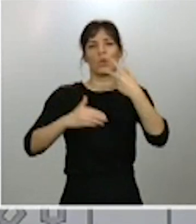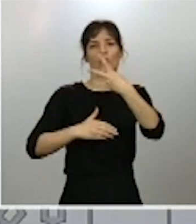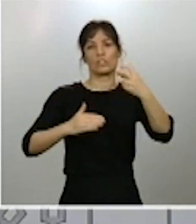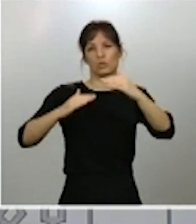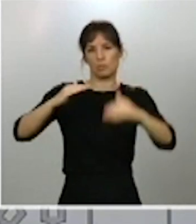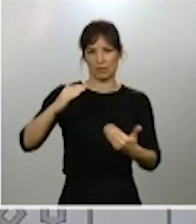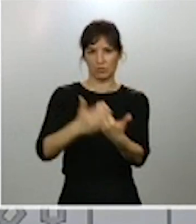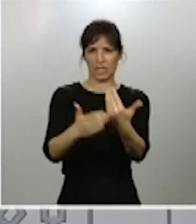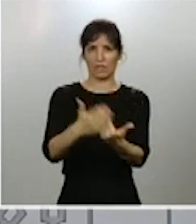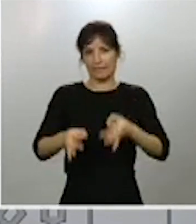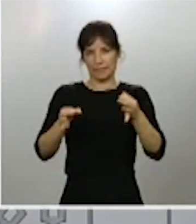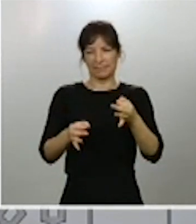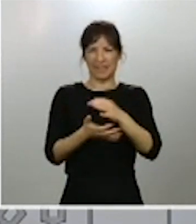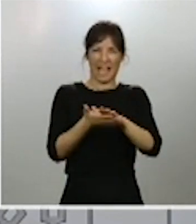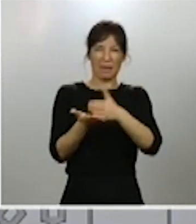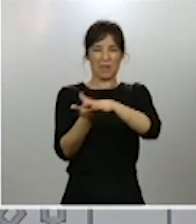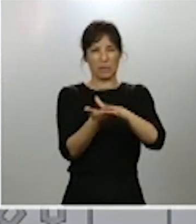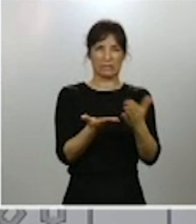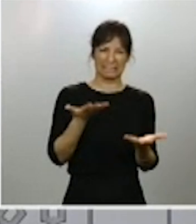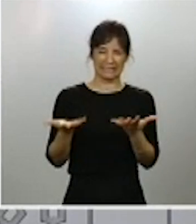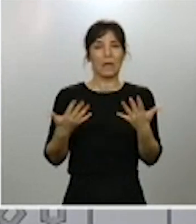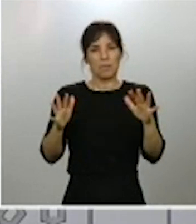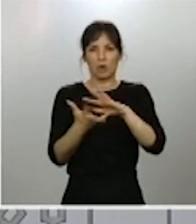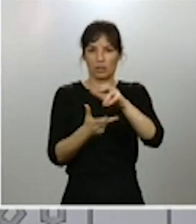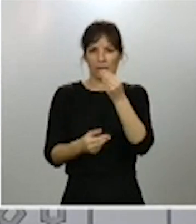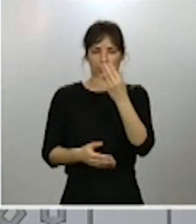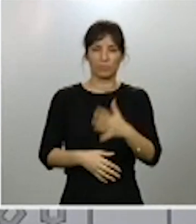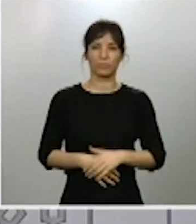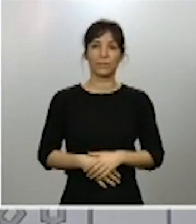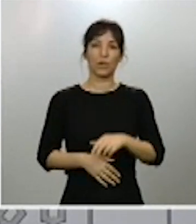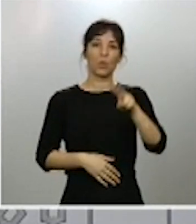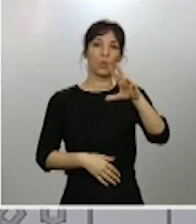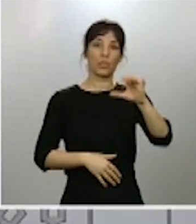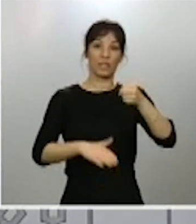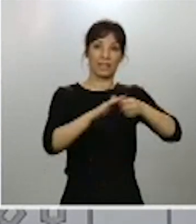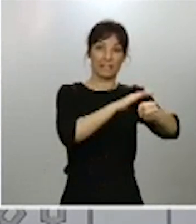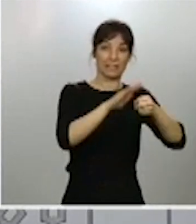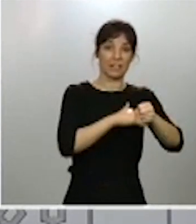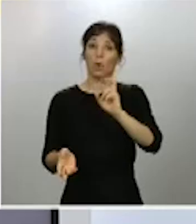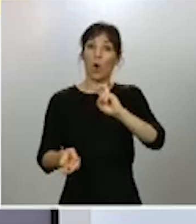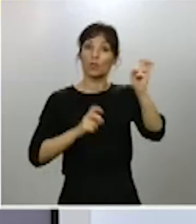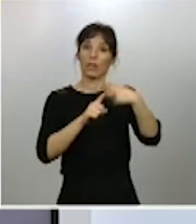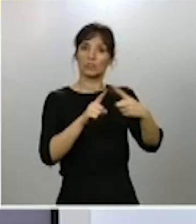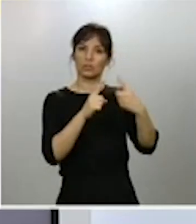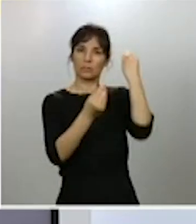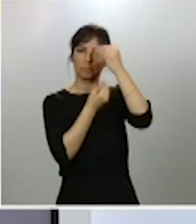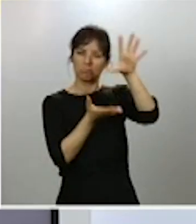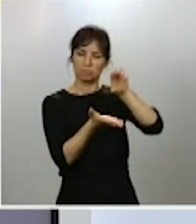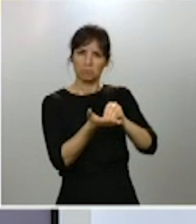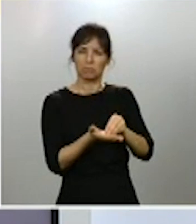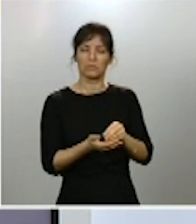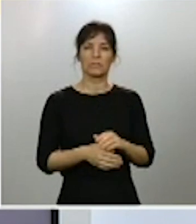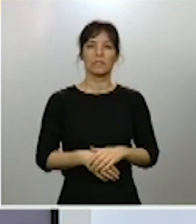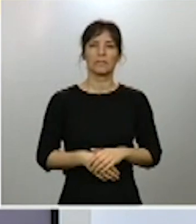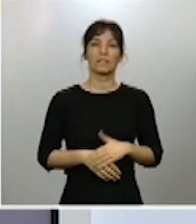buena noticia. Los ingresos en UCI y los ingresos hospitalarios mantienen también las mismas tendencias que hemos observado. También vamos viendo cada